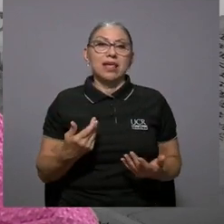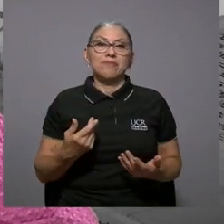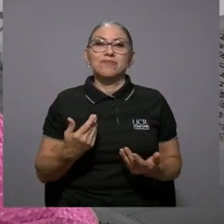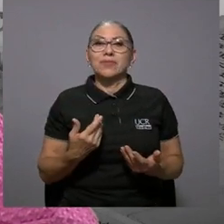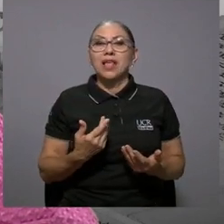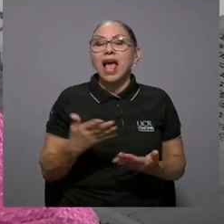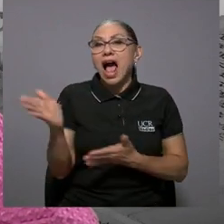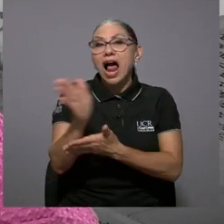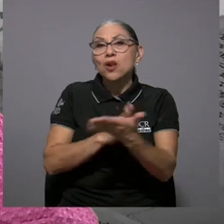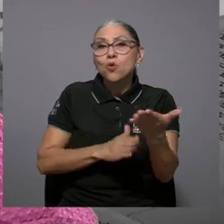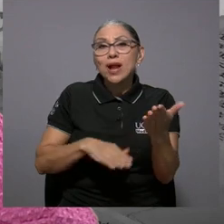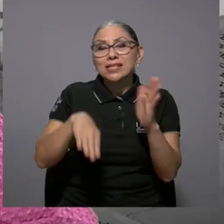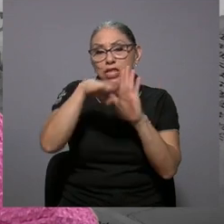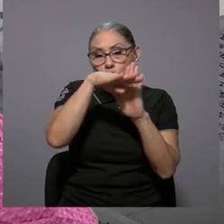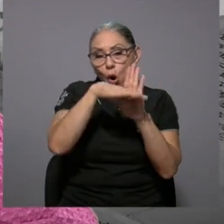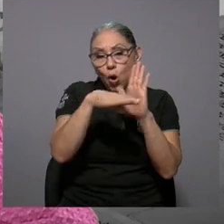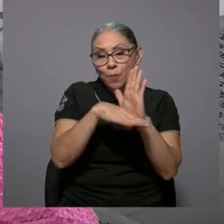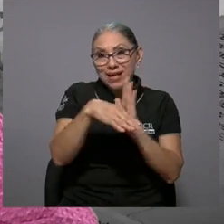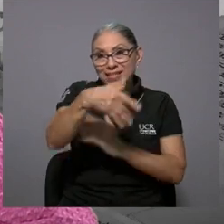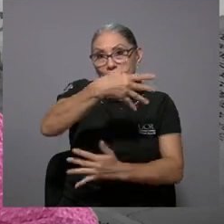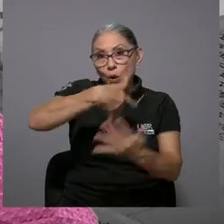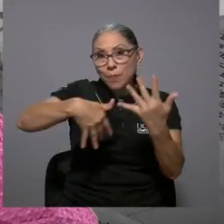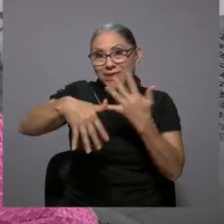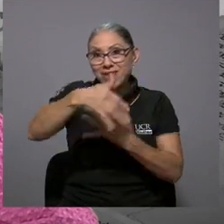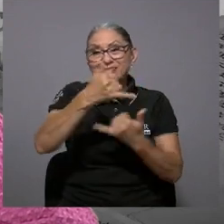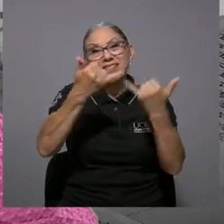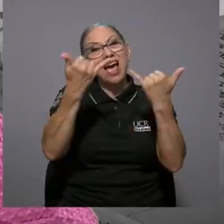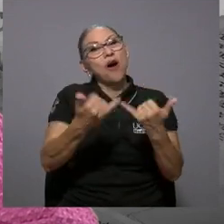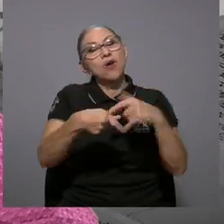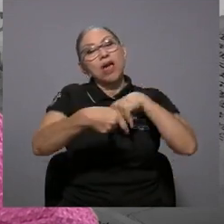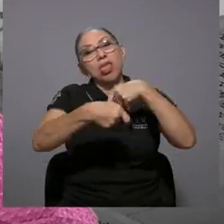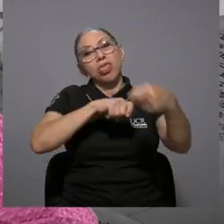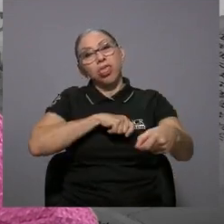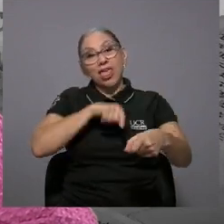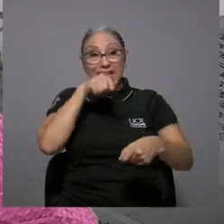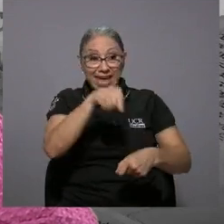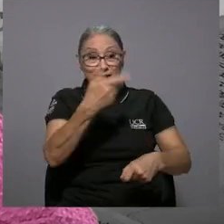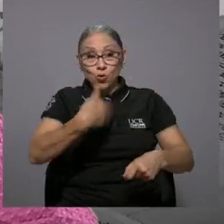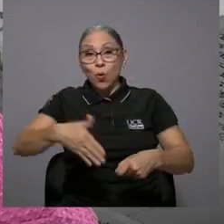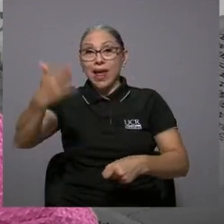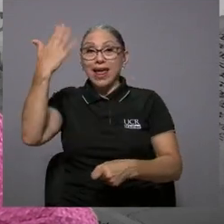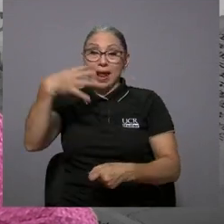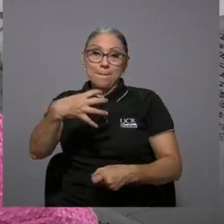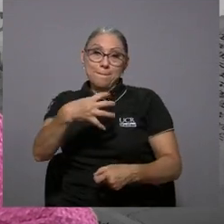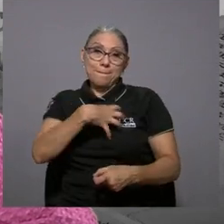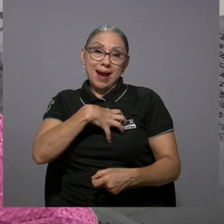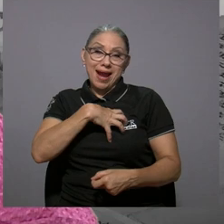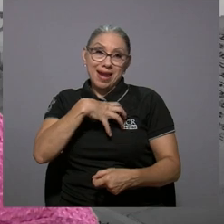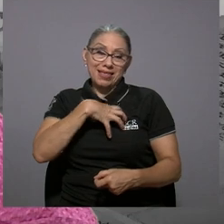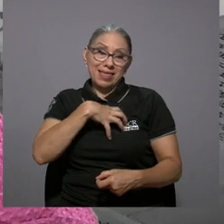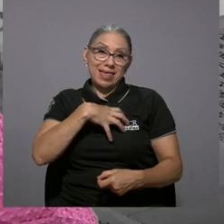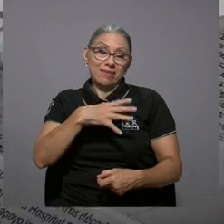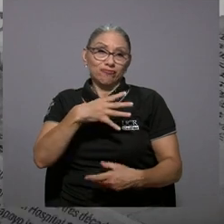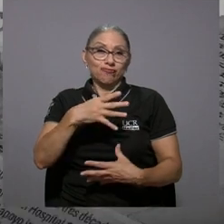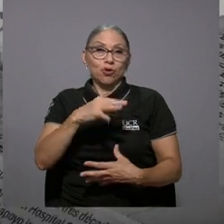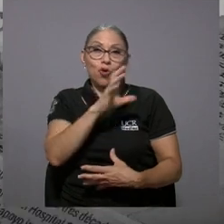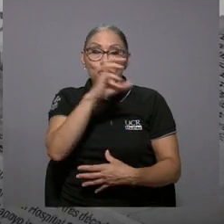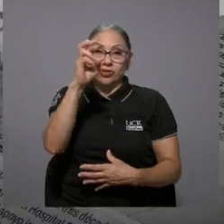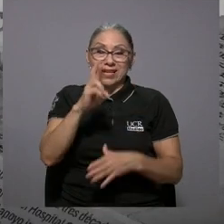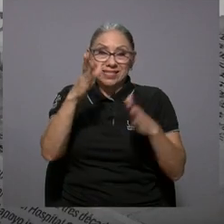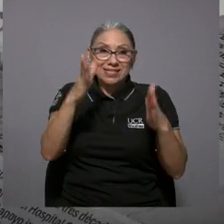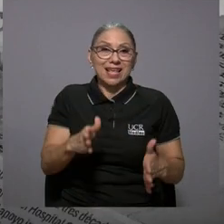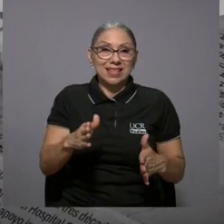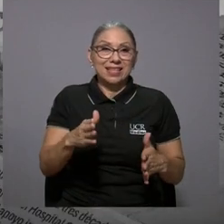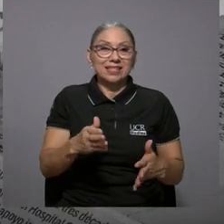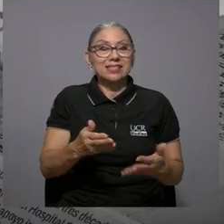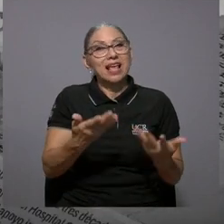cierta de ciertas normas de convivencia que teníamos que era parte de nuestra idiosincrasia como costarricenses